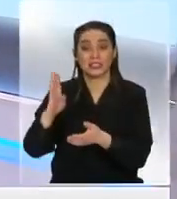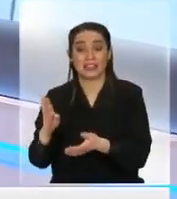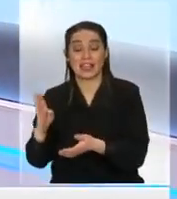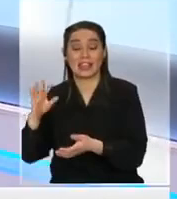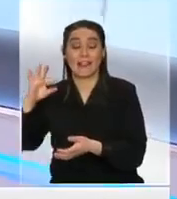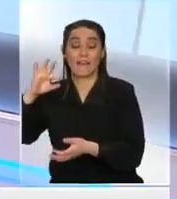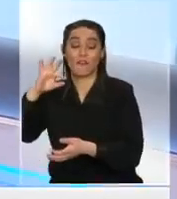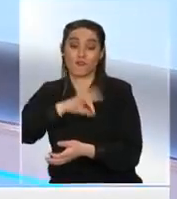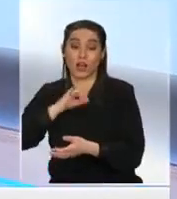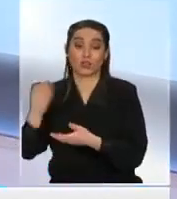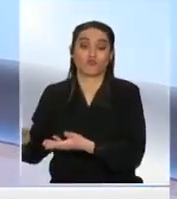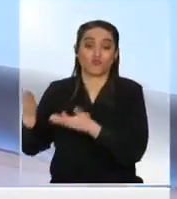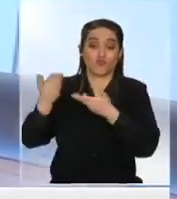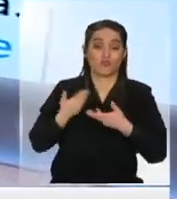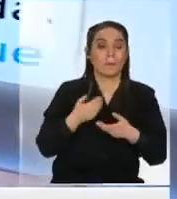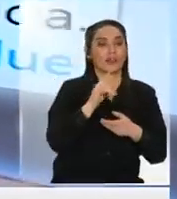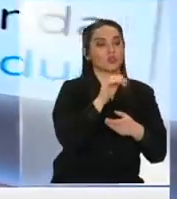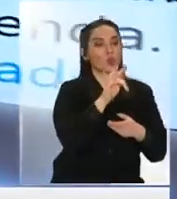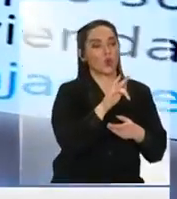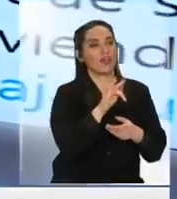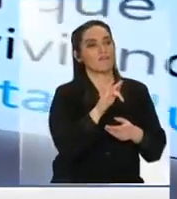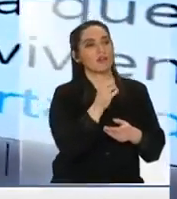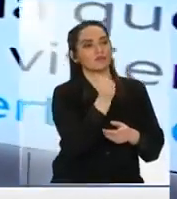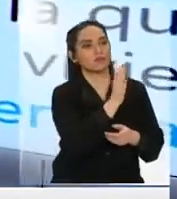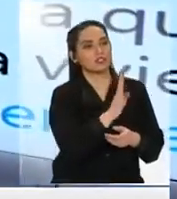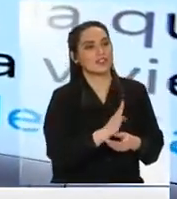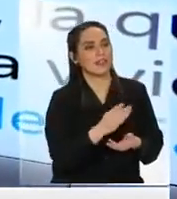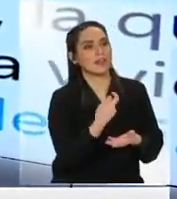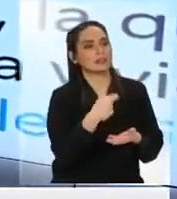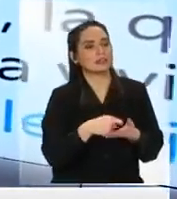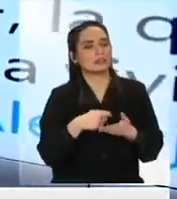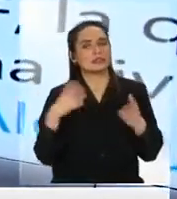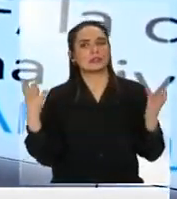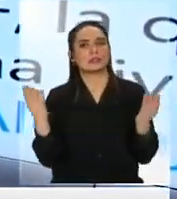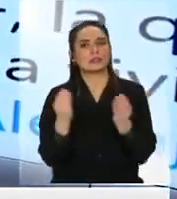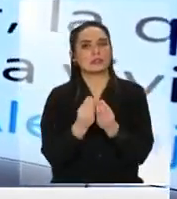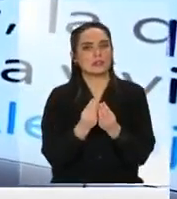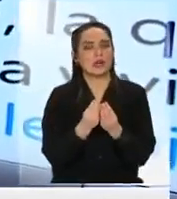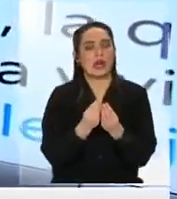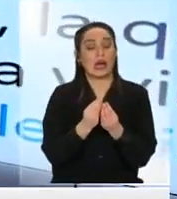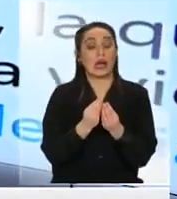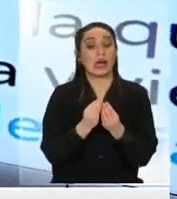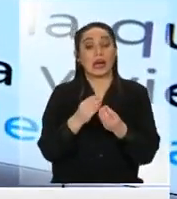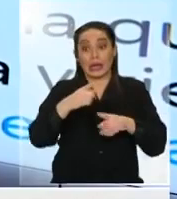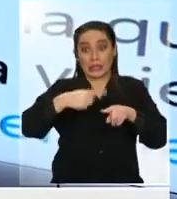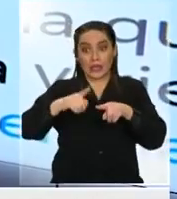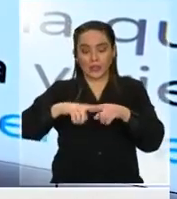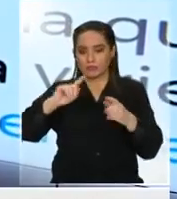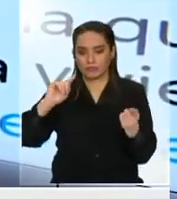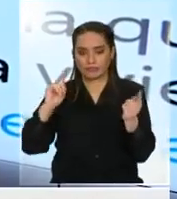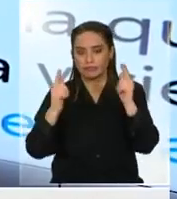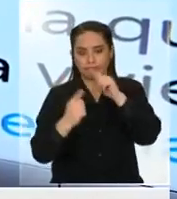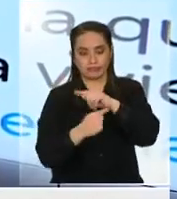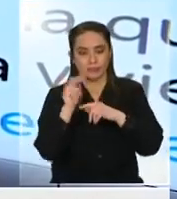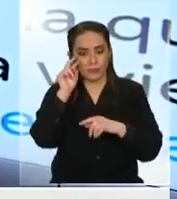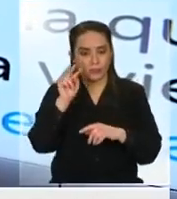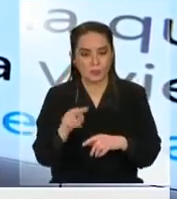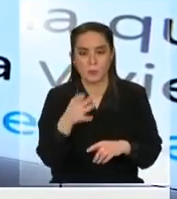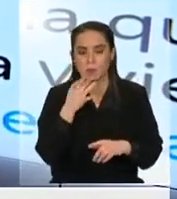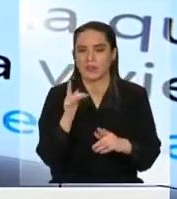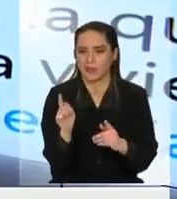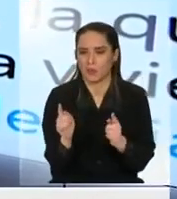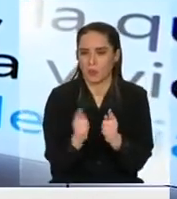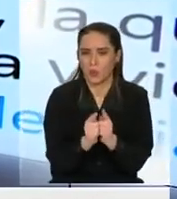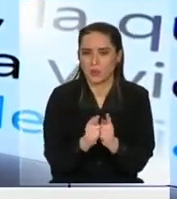tasa que sube la UEFE cambia completamente la visión de los hipotecarios que vuelvo a decirlo son sumamente restringidos ¿Y